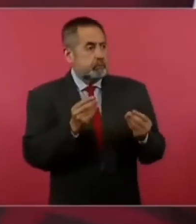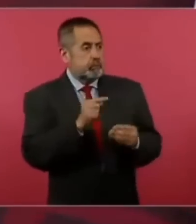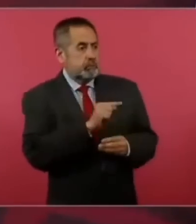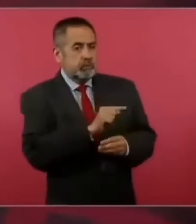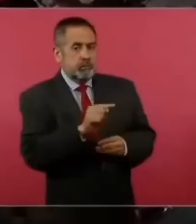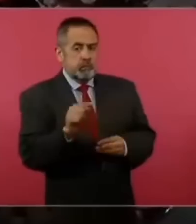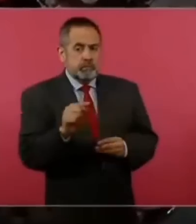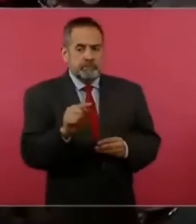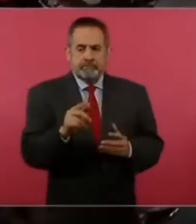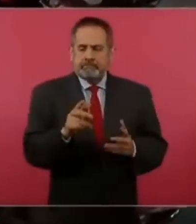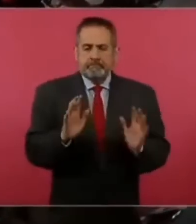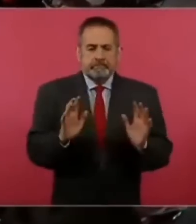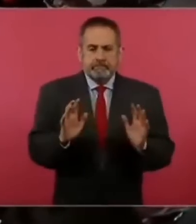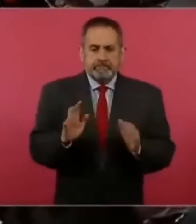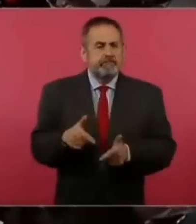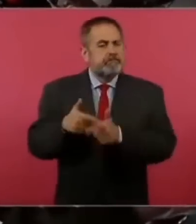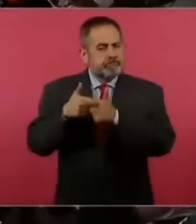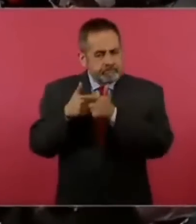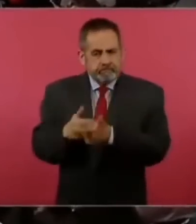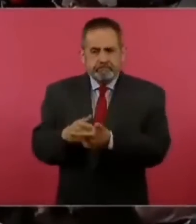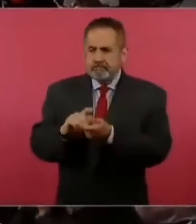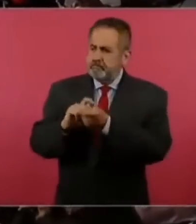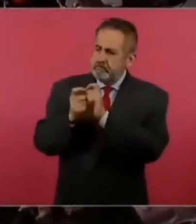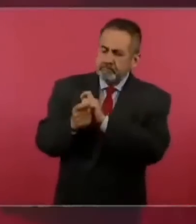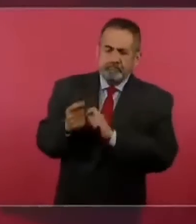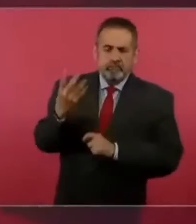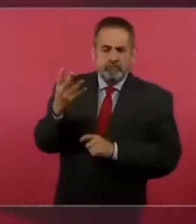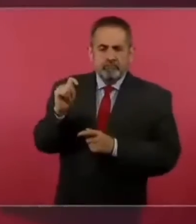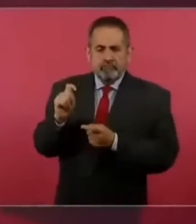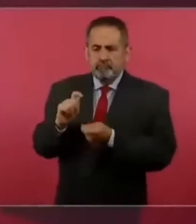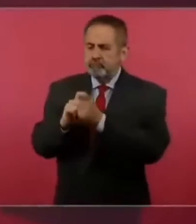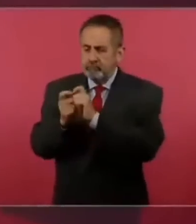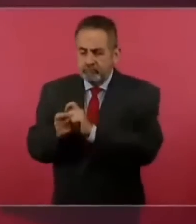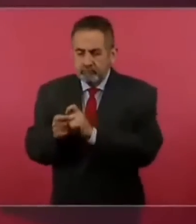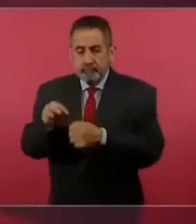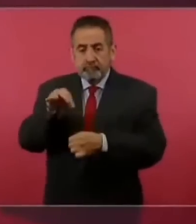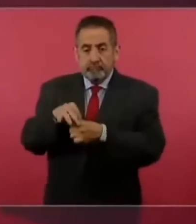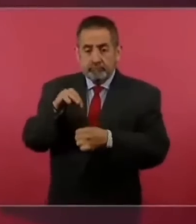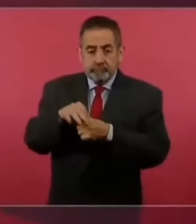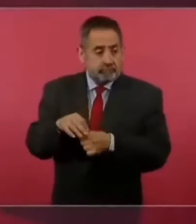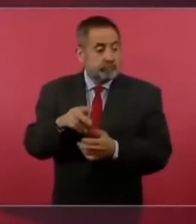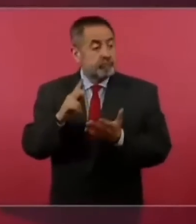por eso hay que seguir con la transformación y no permitir que regresen